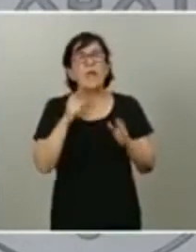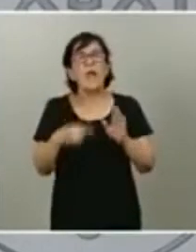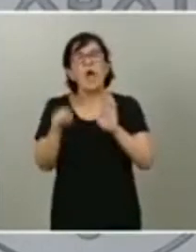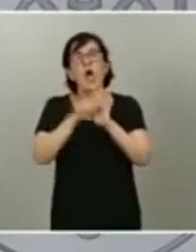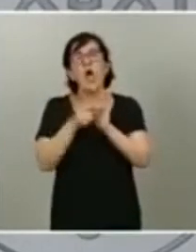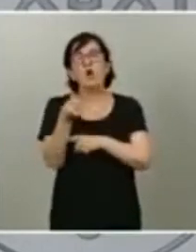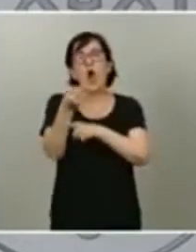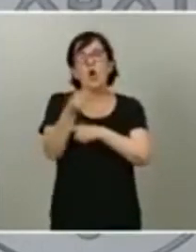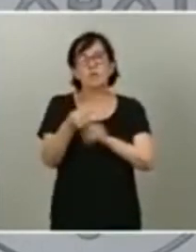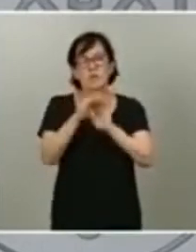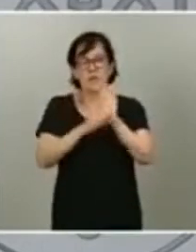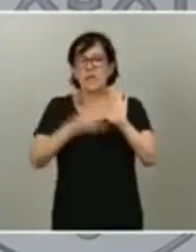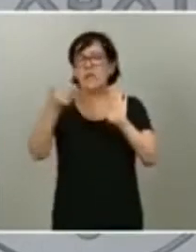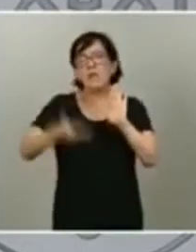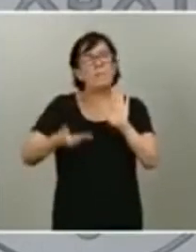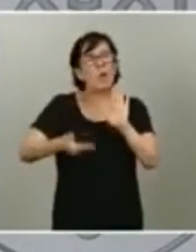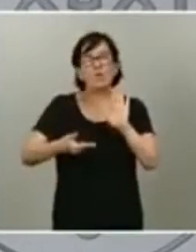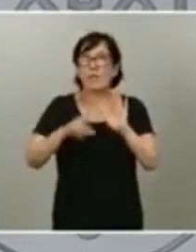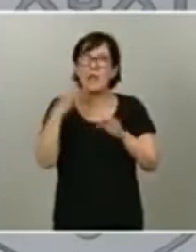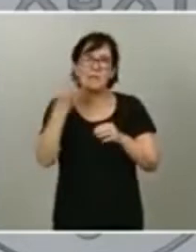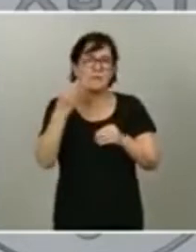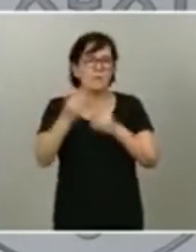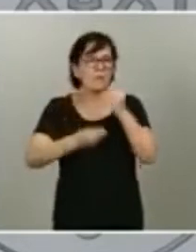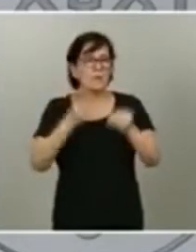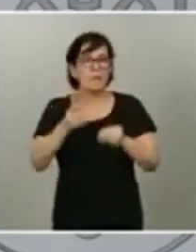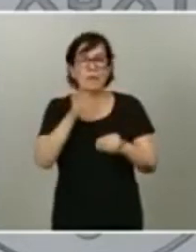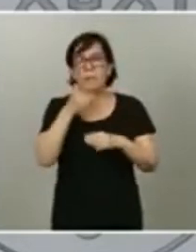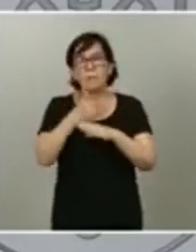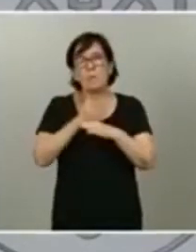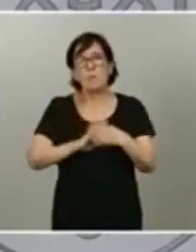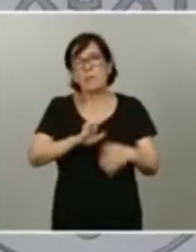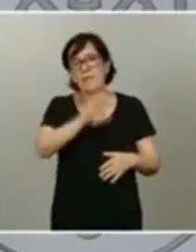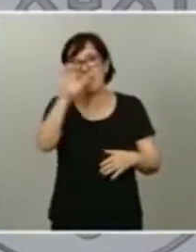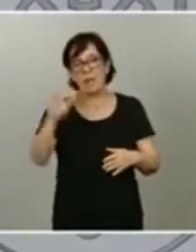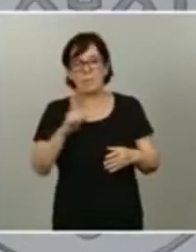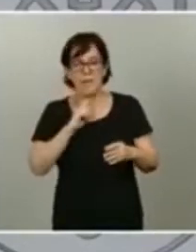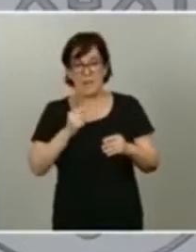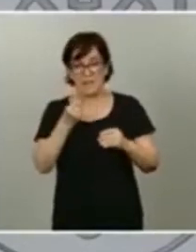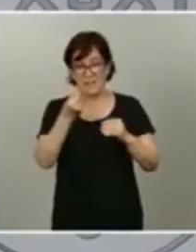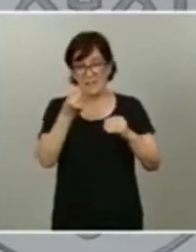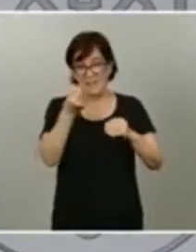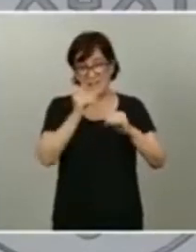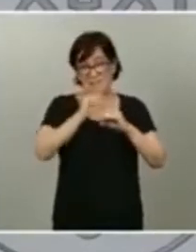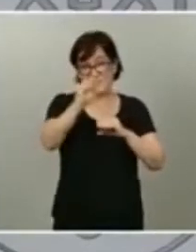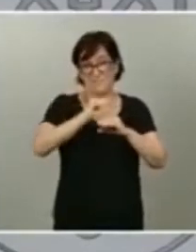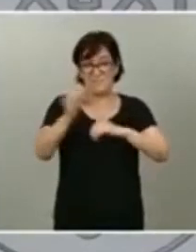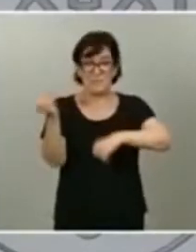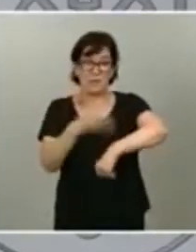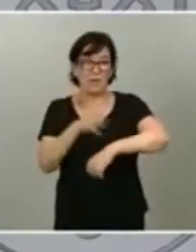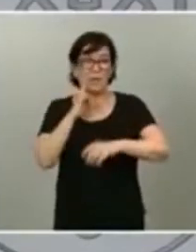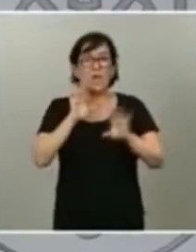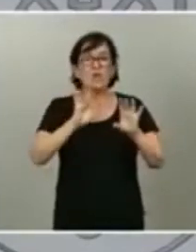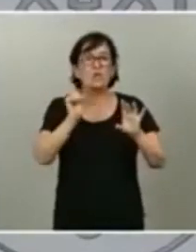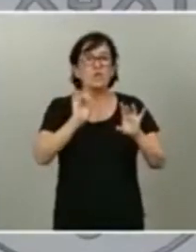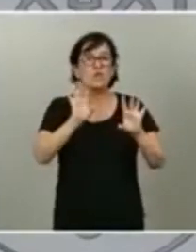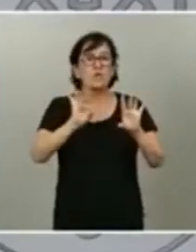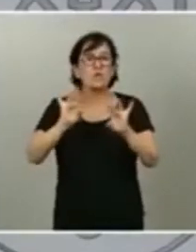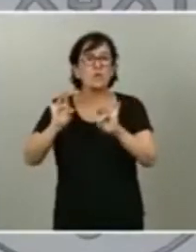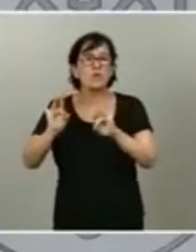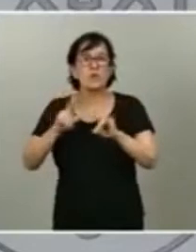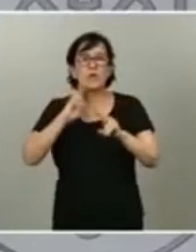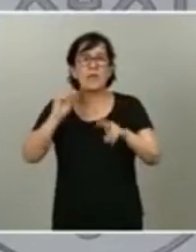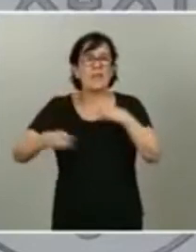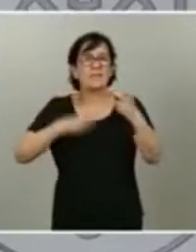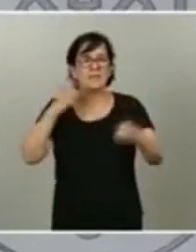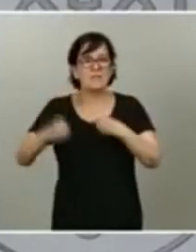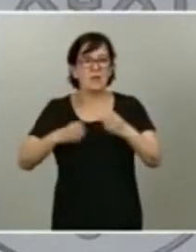importante que se tenía que producir por parte de Europa para entregar los fondos era que no se tocaran las reformas que había